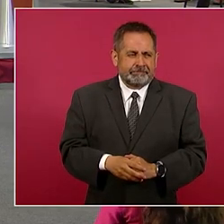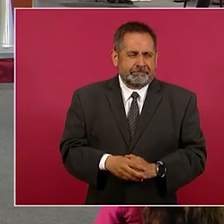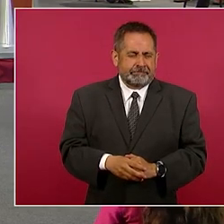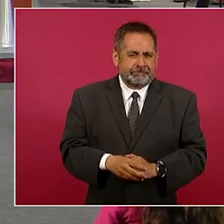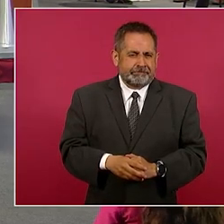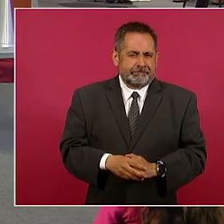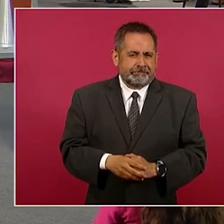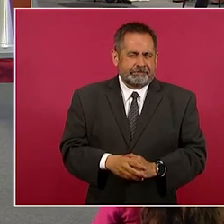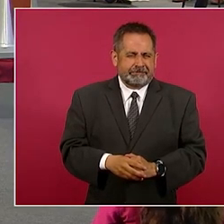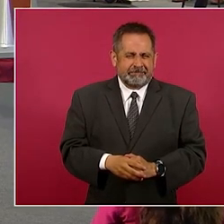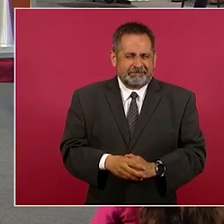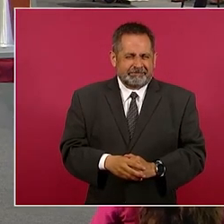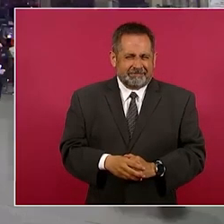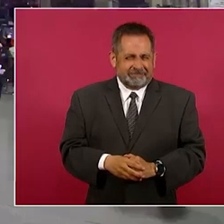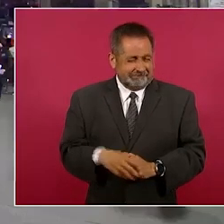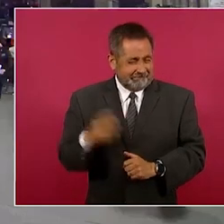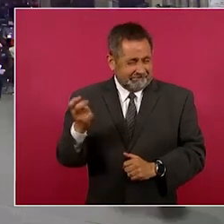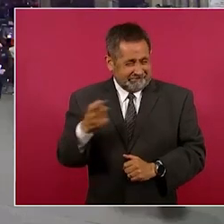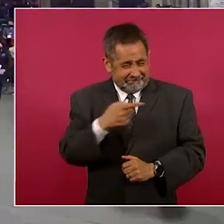eso es